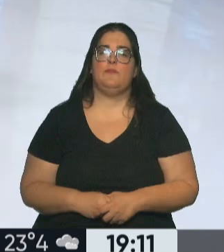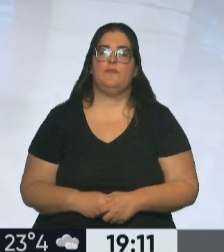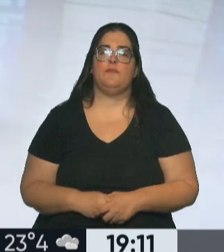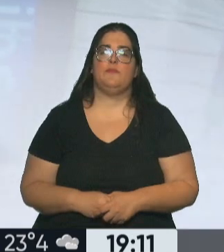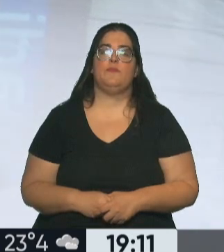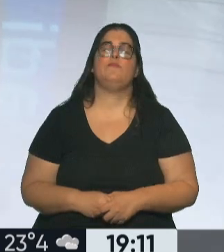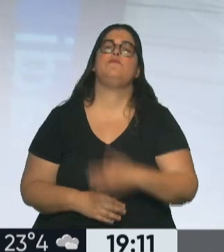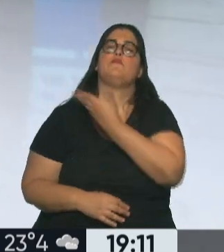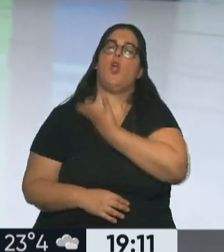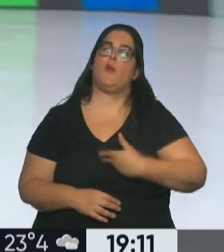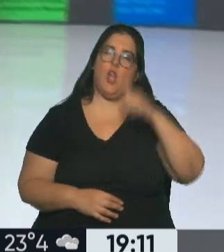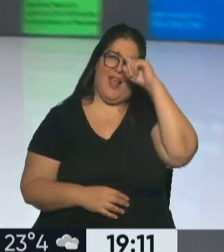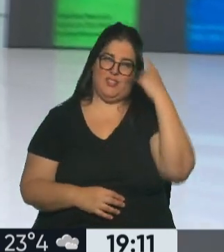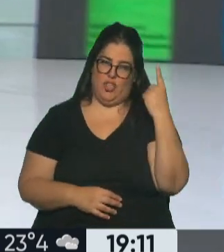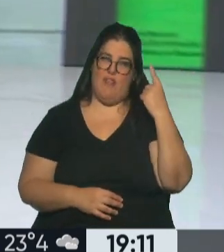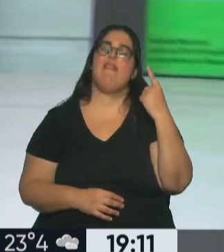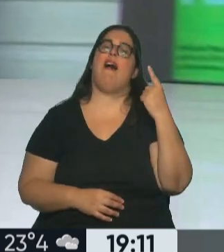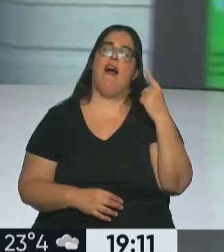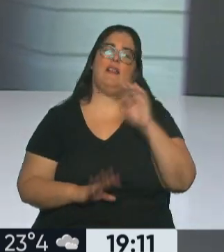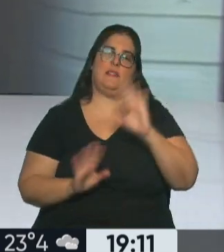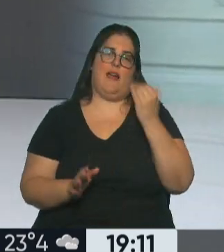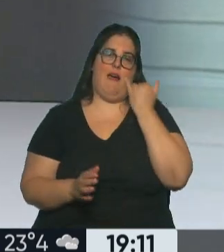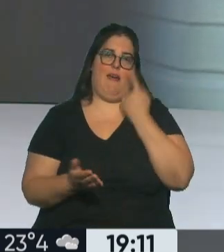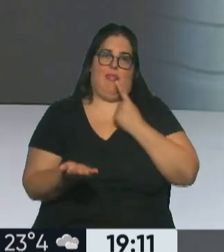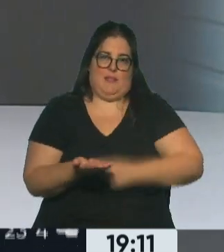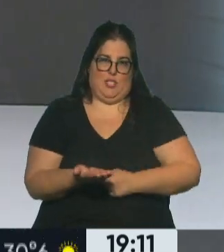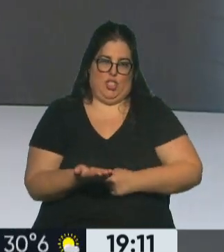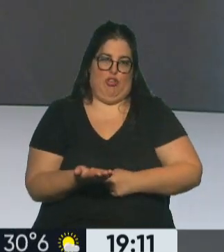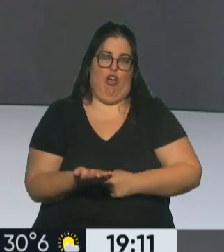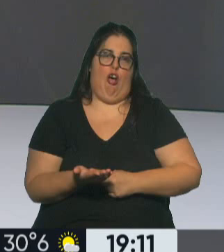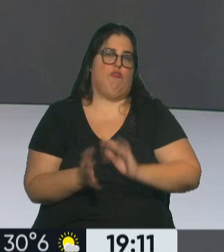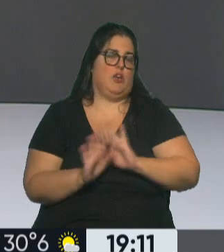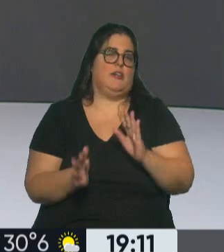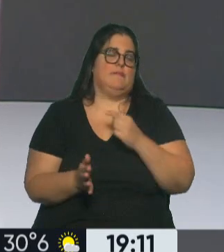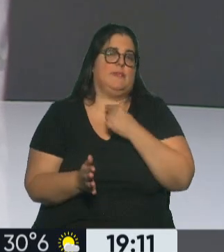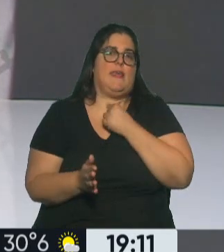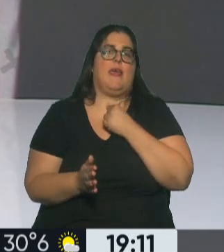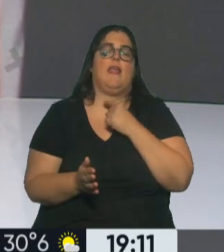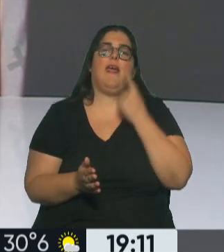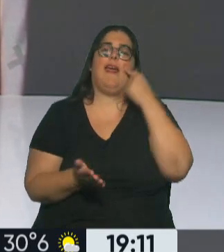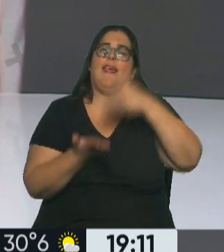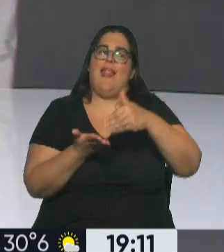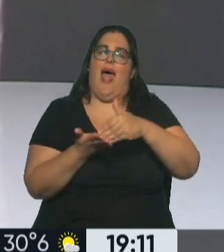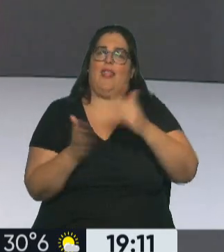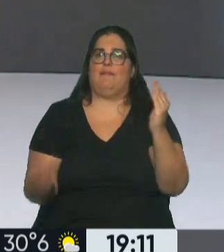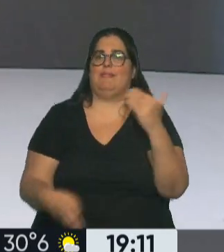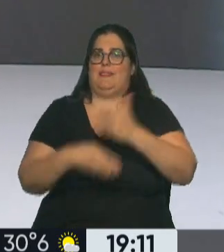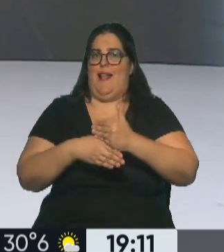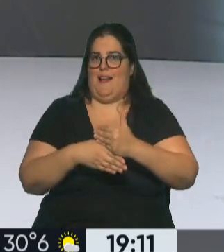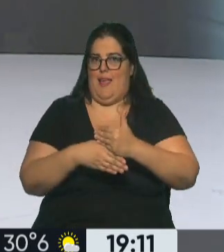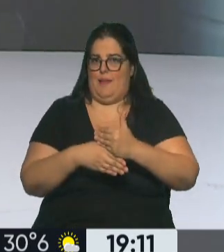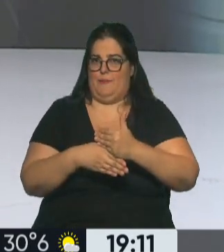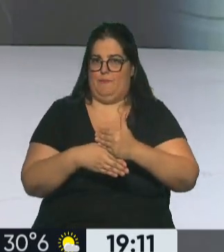El Gobierno Nacional tomó la decisión y ha decidido cerrar el INAVI. Todo esto lo